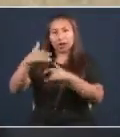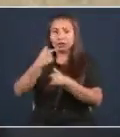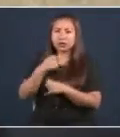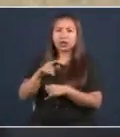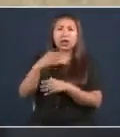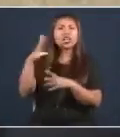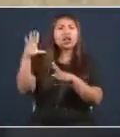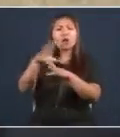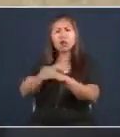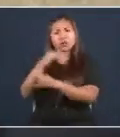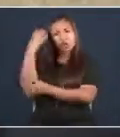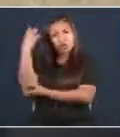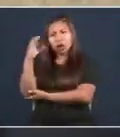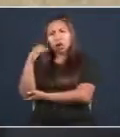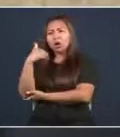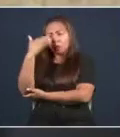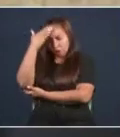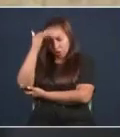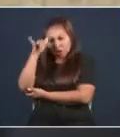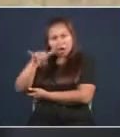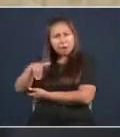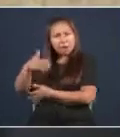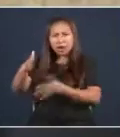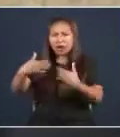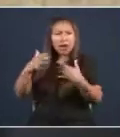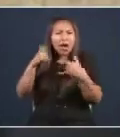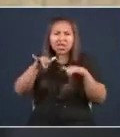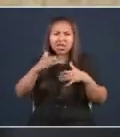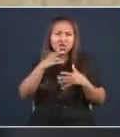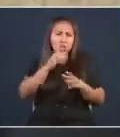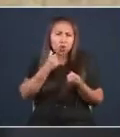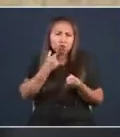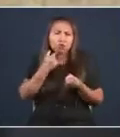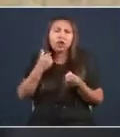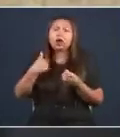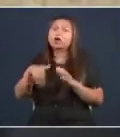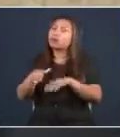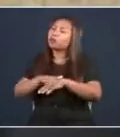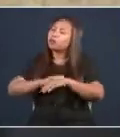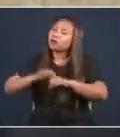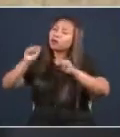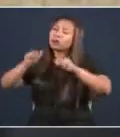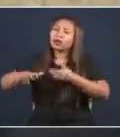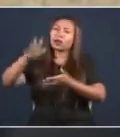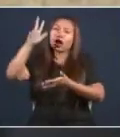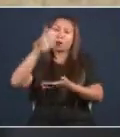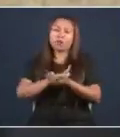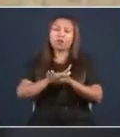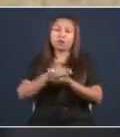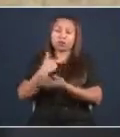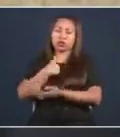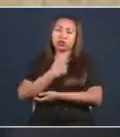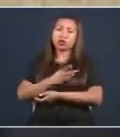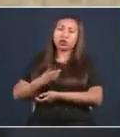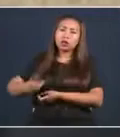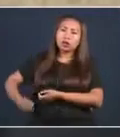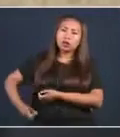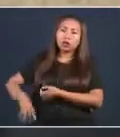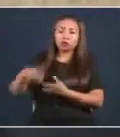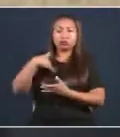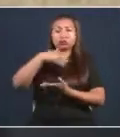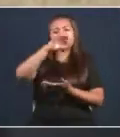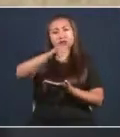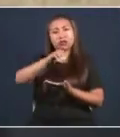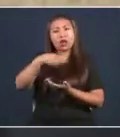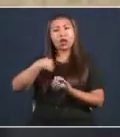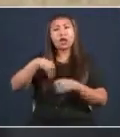Colombia, lo pueden hacer en Panamá. Y le decimos, señor presidente, este diputado y esta curul va